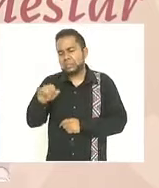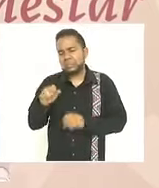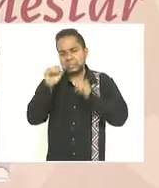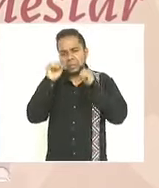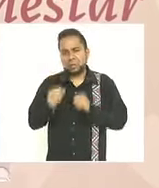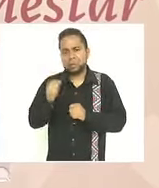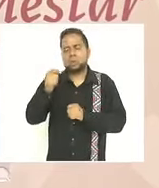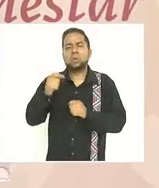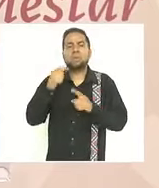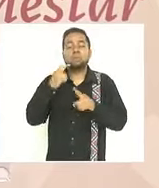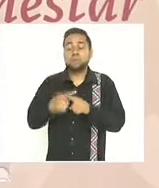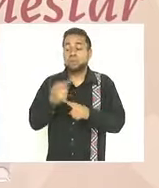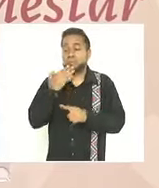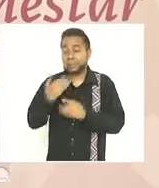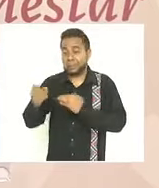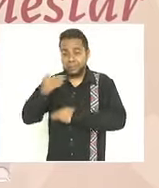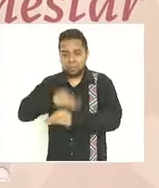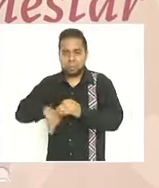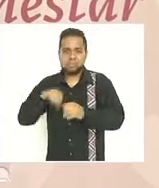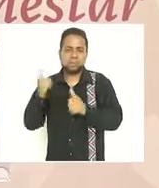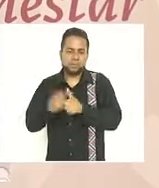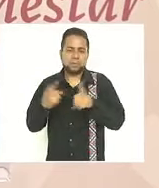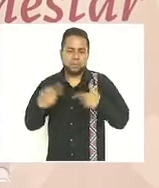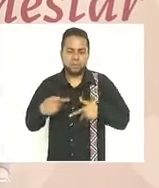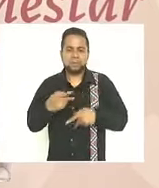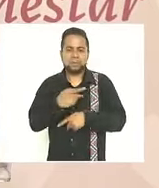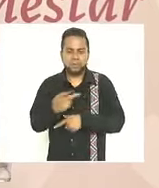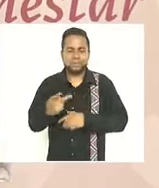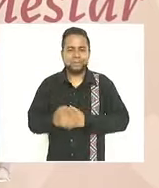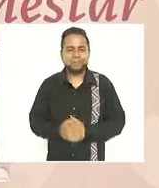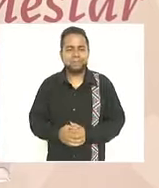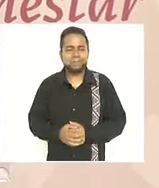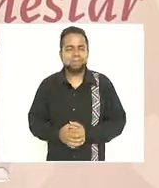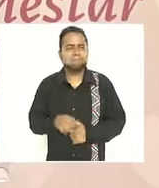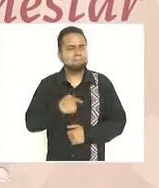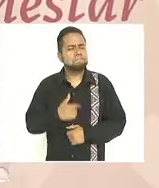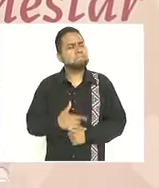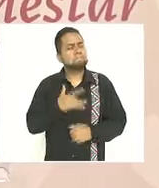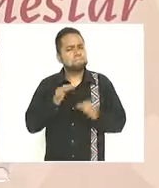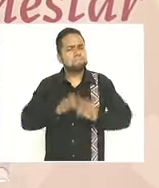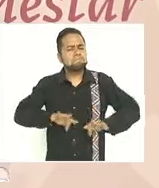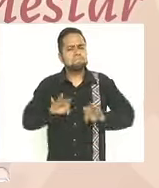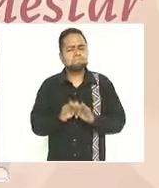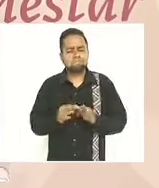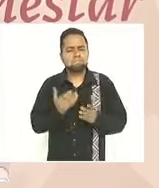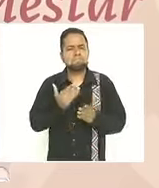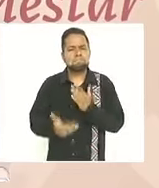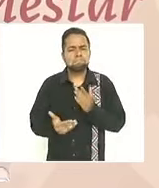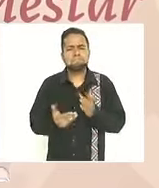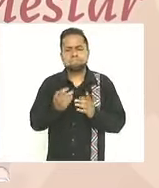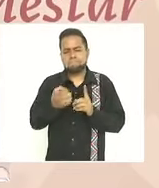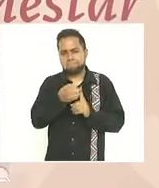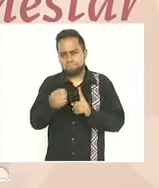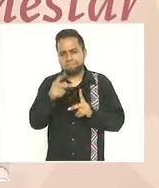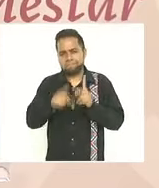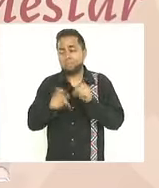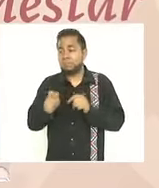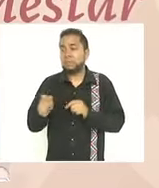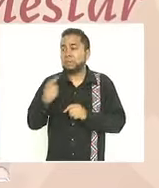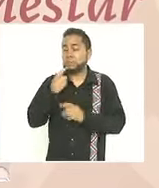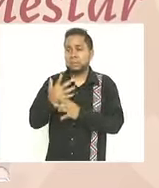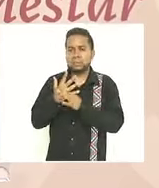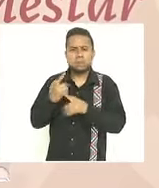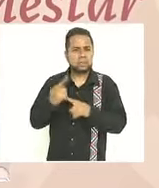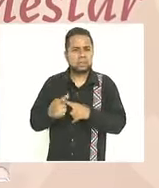por el bien de todos primero los pobres me parece oportuno comenzar estas palabras destacando lo que también así